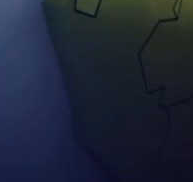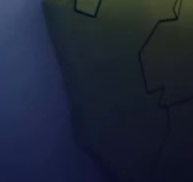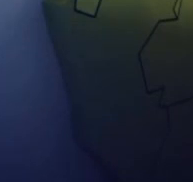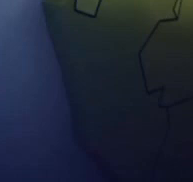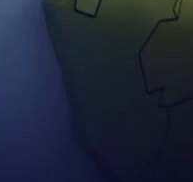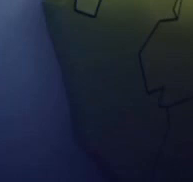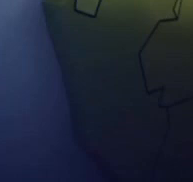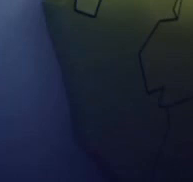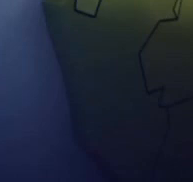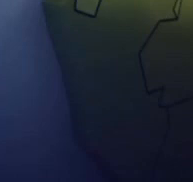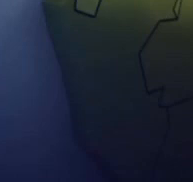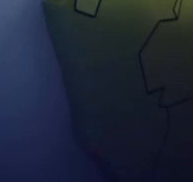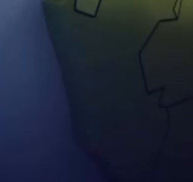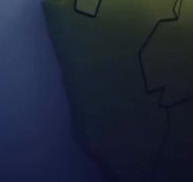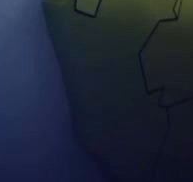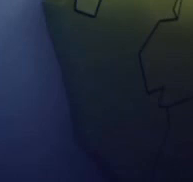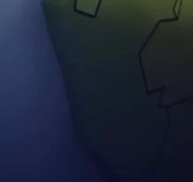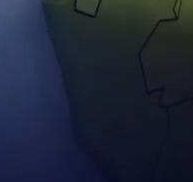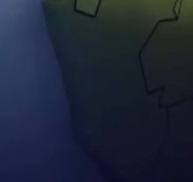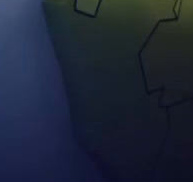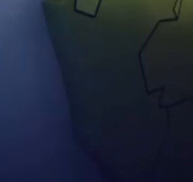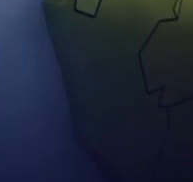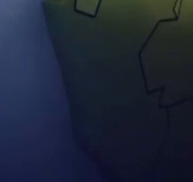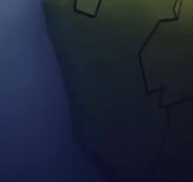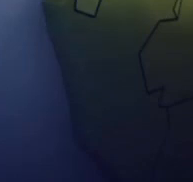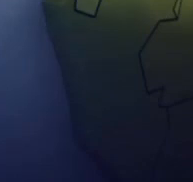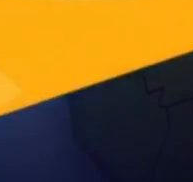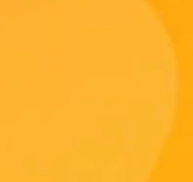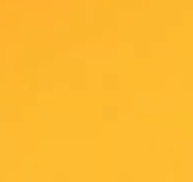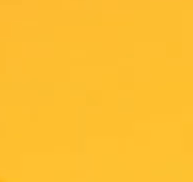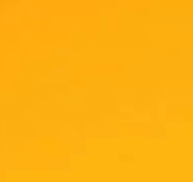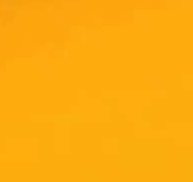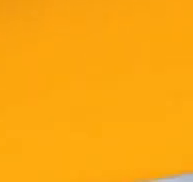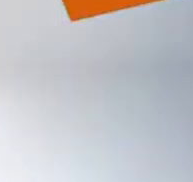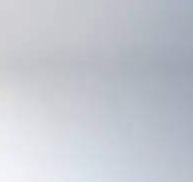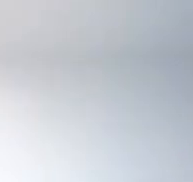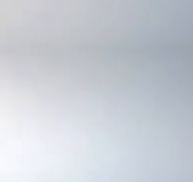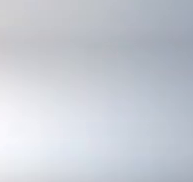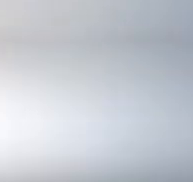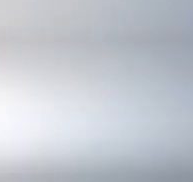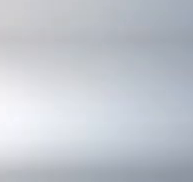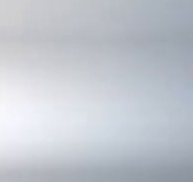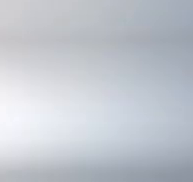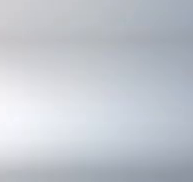el video.